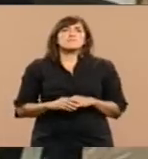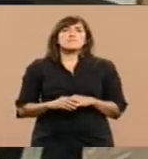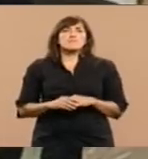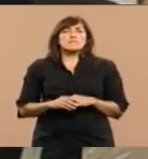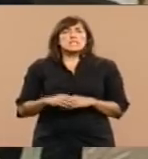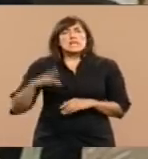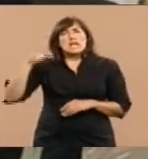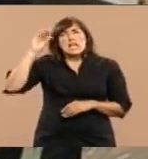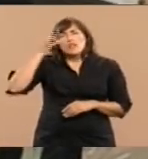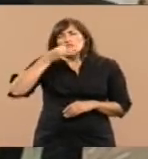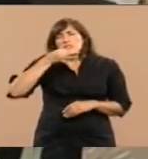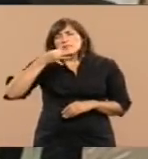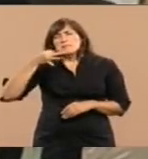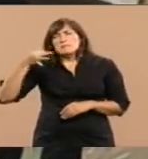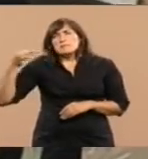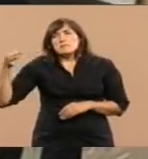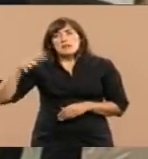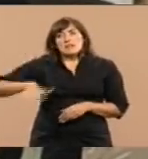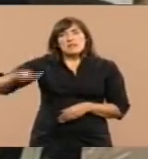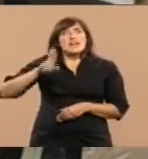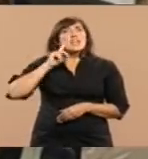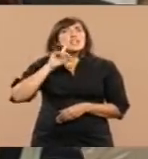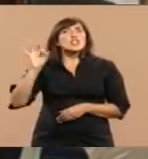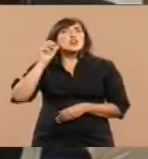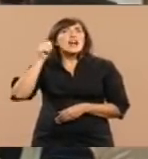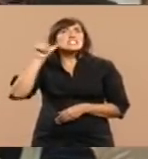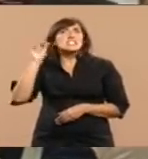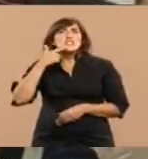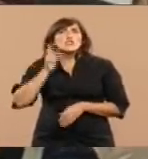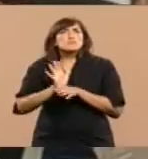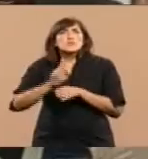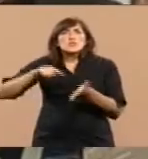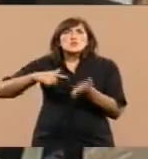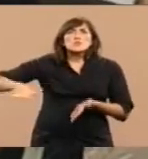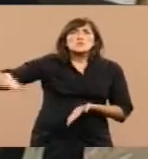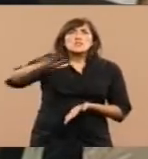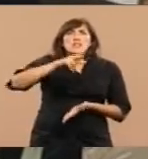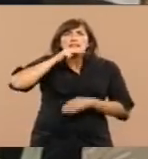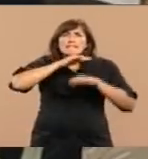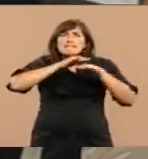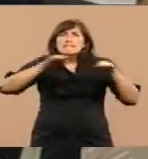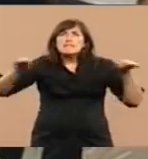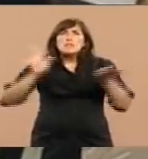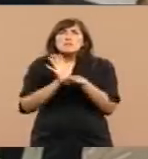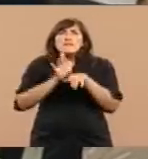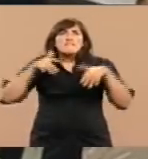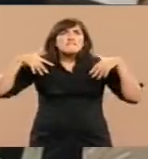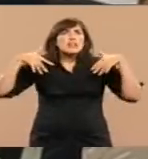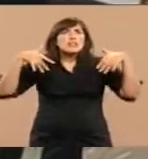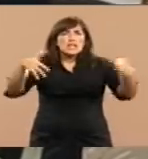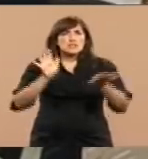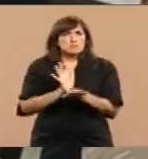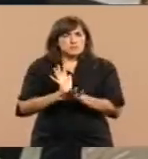Todas las noches Río Gallegos parecía una ciudad fantasma, debíamos